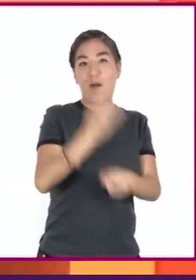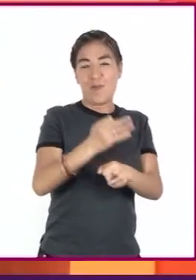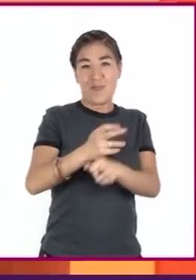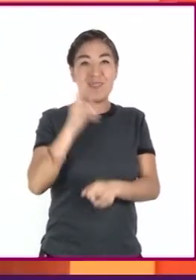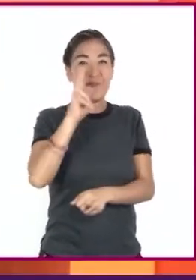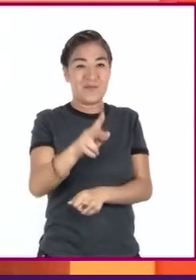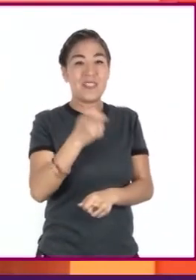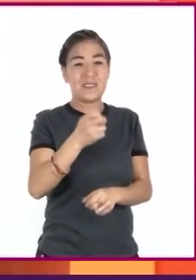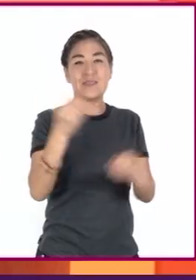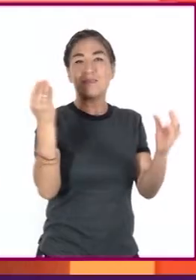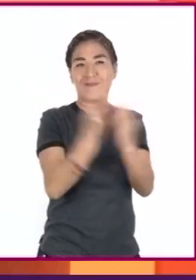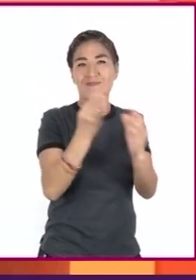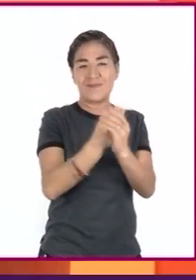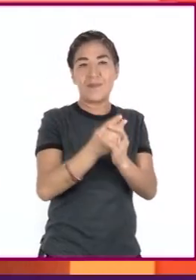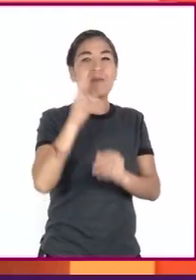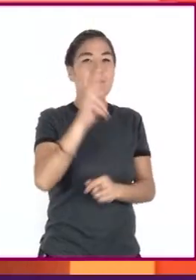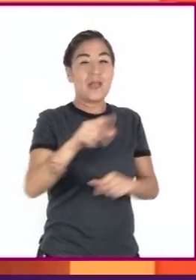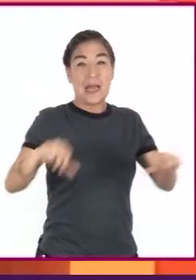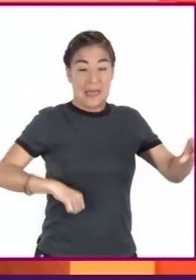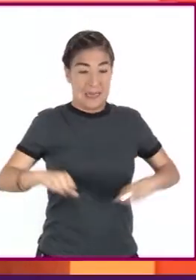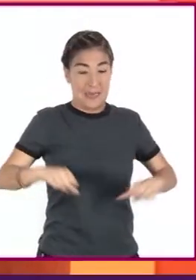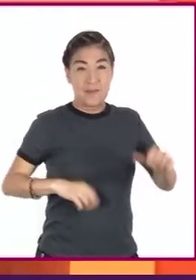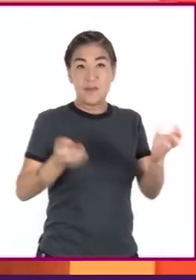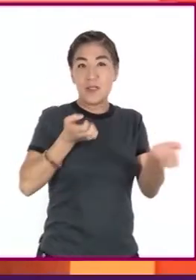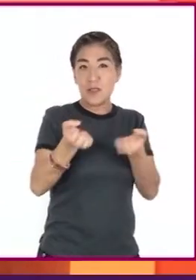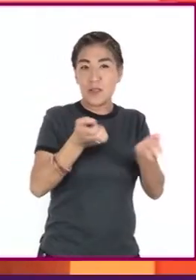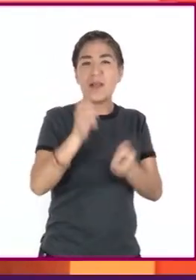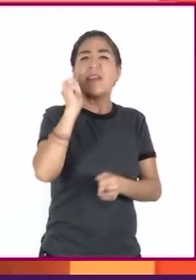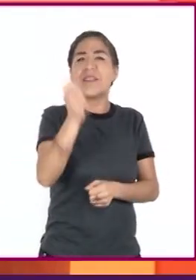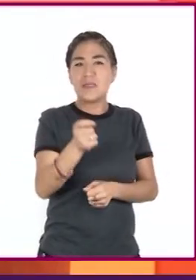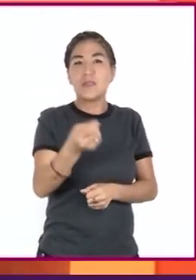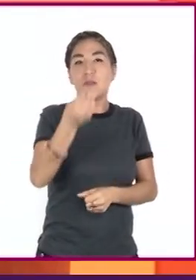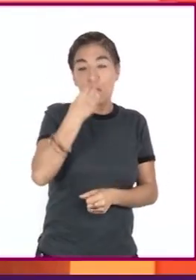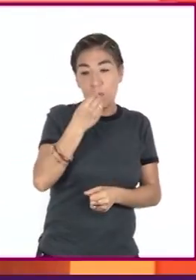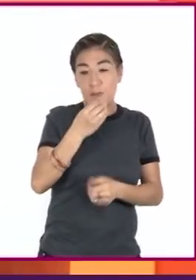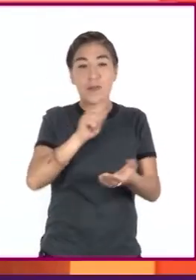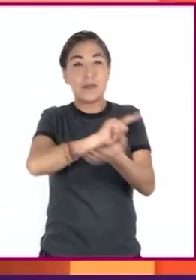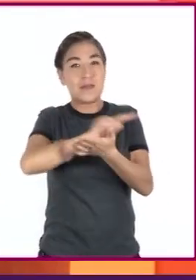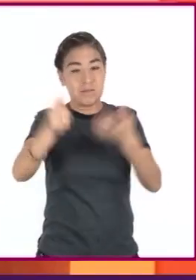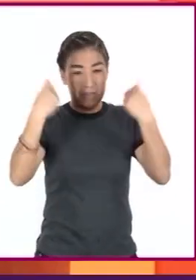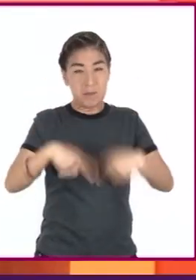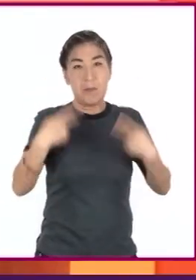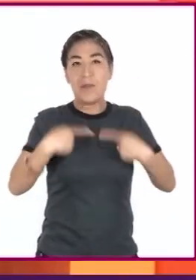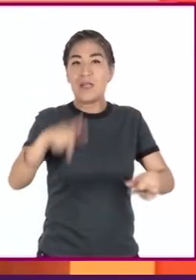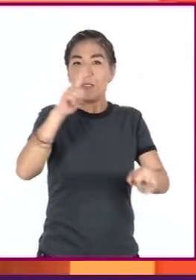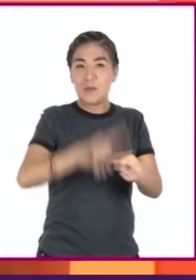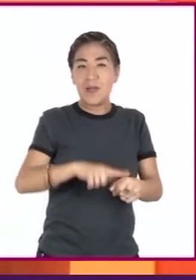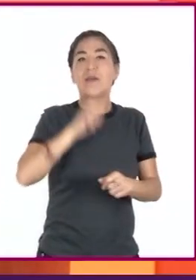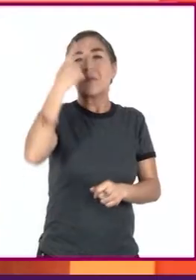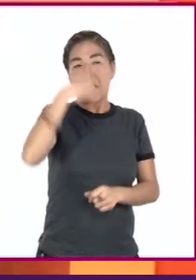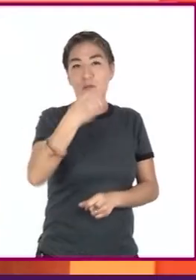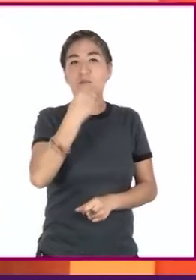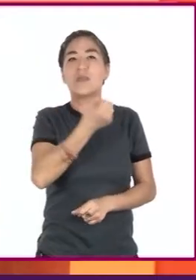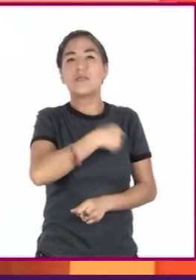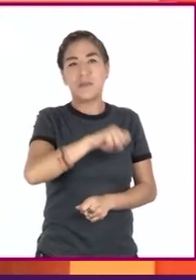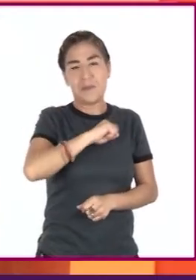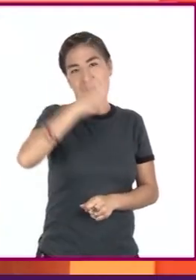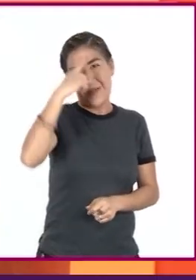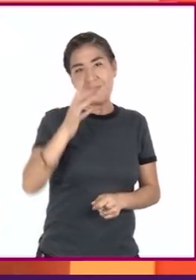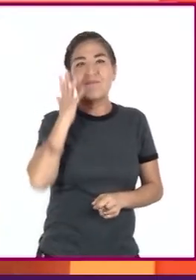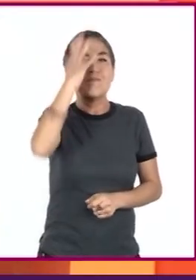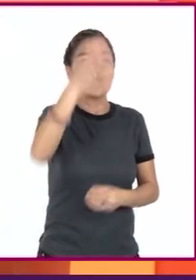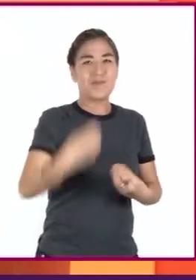a lo largo de estas sesiones, la actividad física, la alimentación y la higiene son fundamentales para mantener una buena salud.